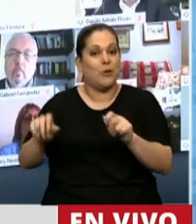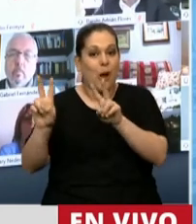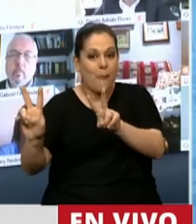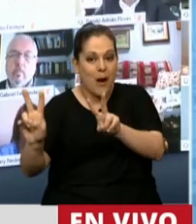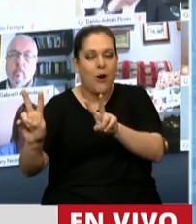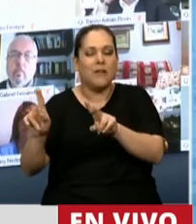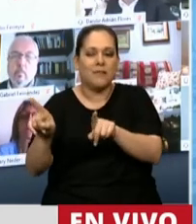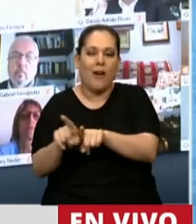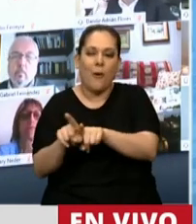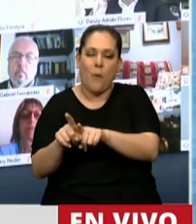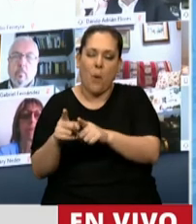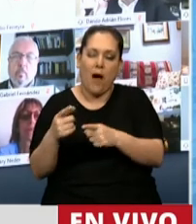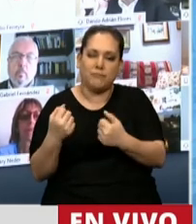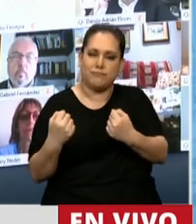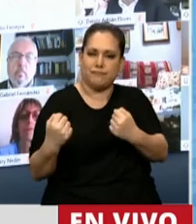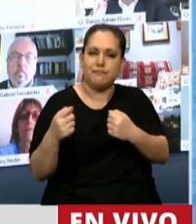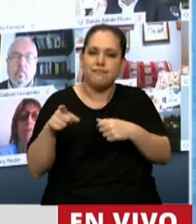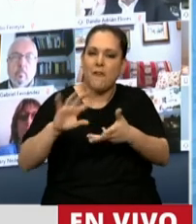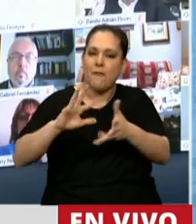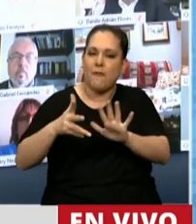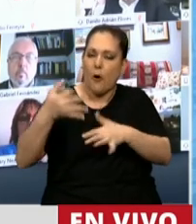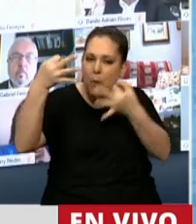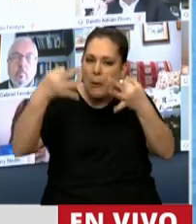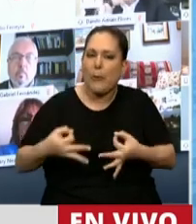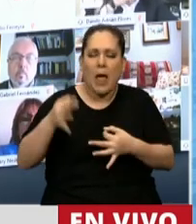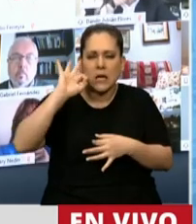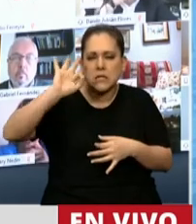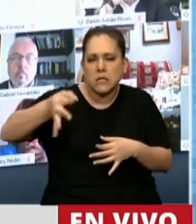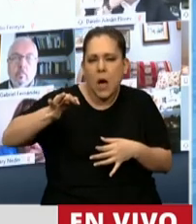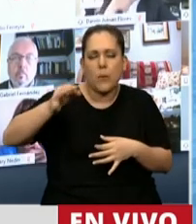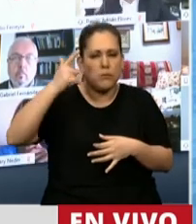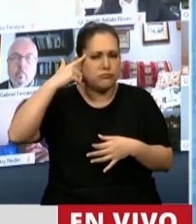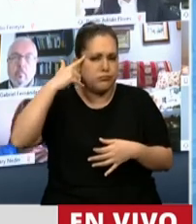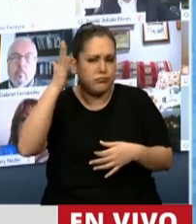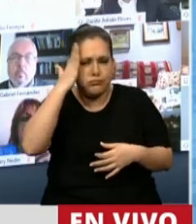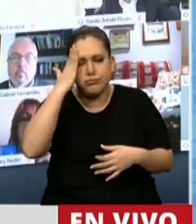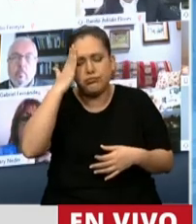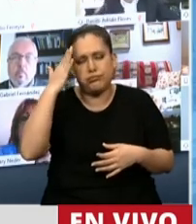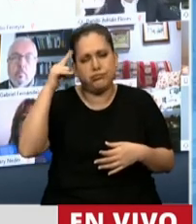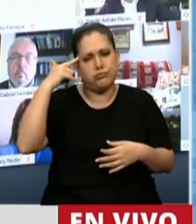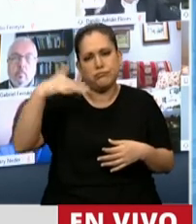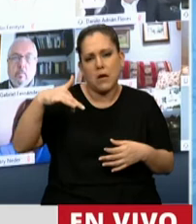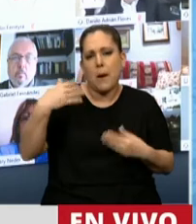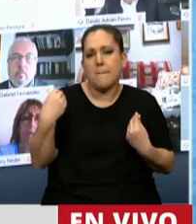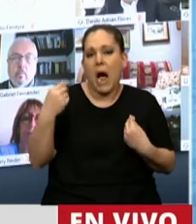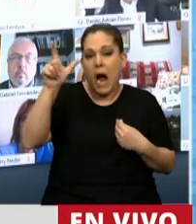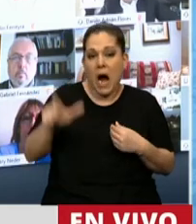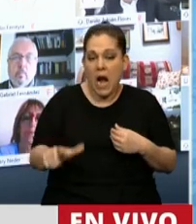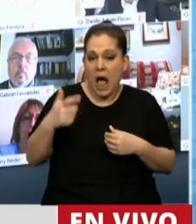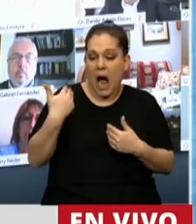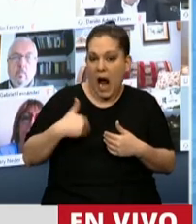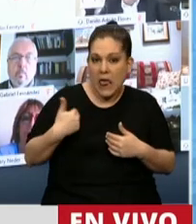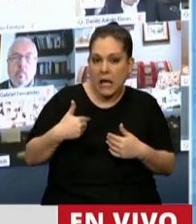con esa hombría de bien que tenía, con esa sabiduría que tenía, que para un argentino